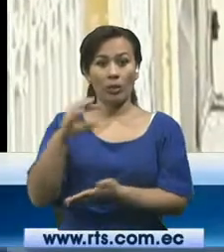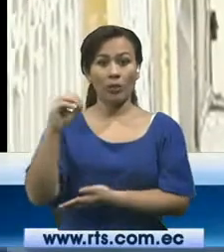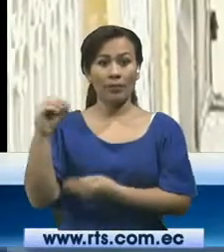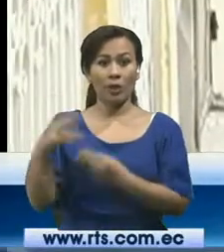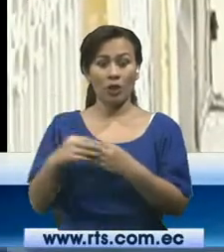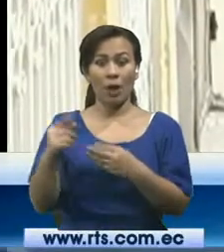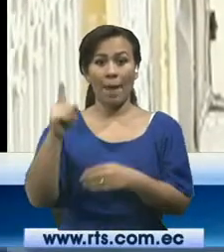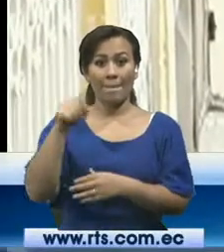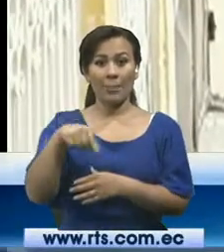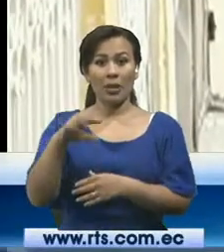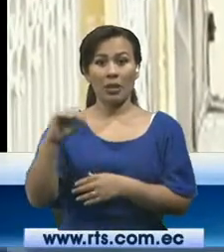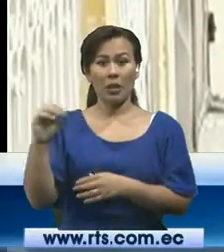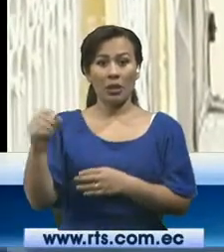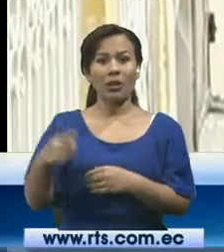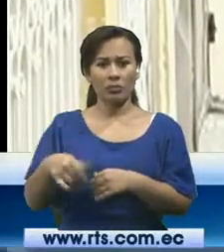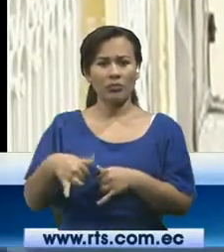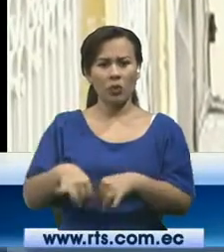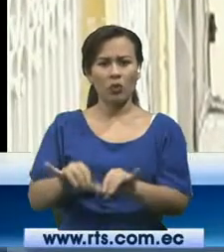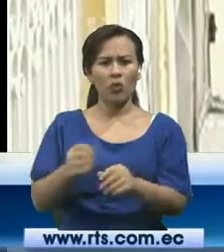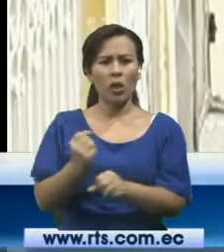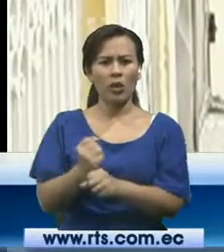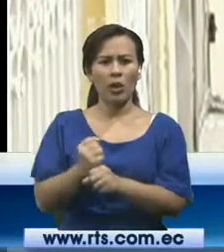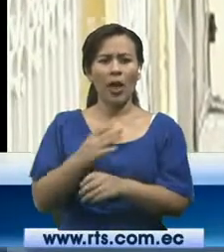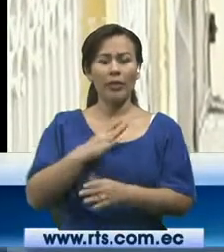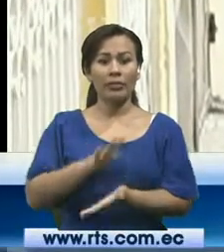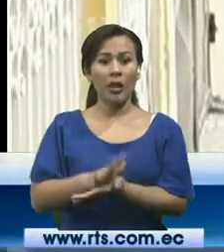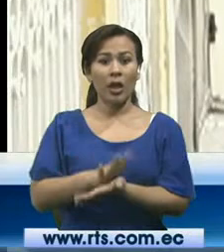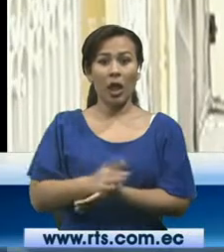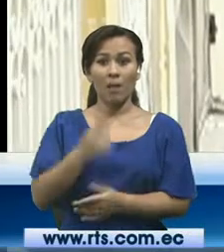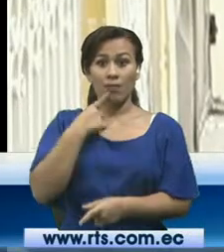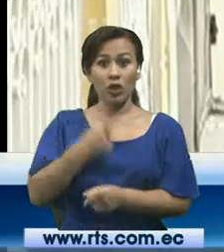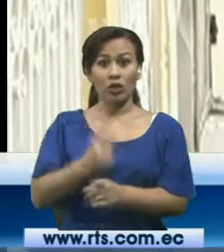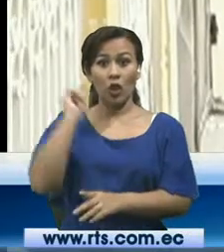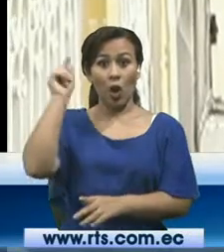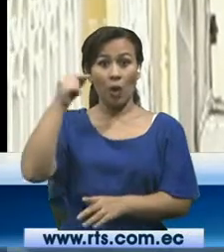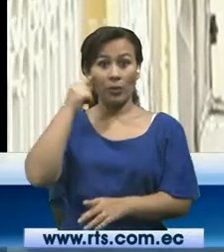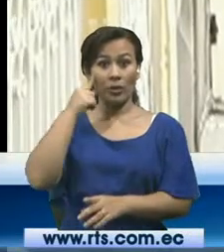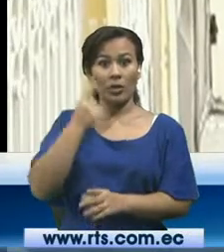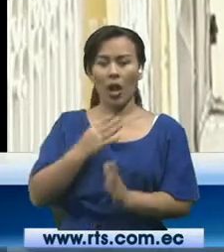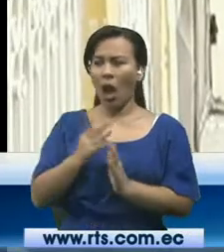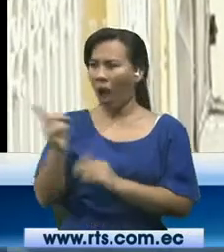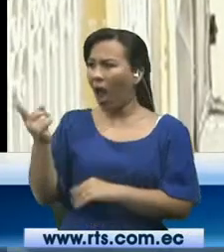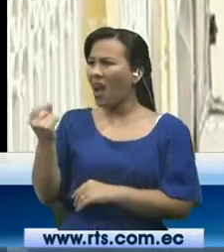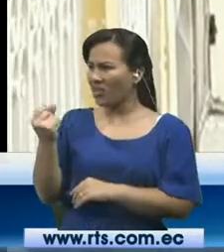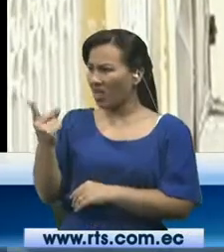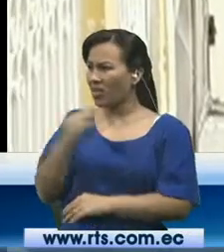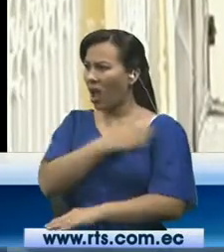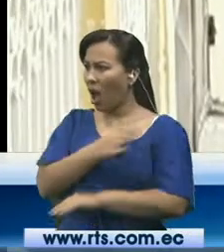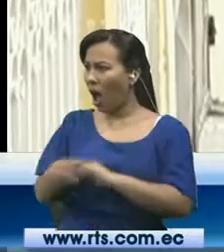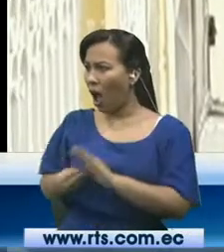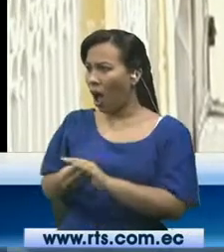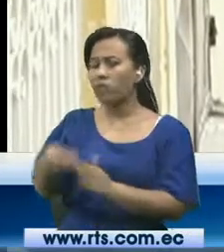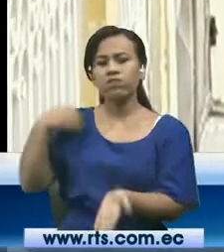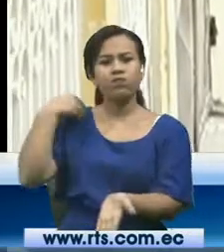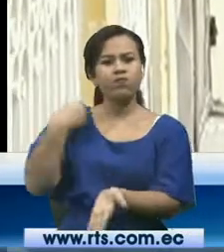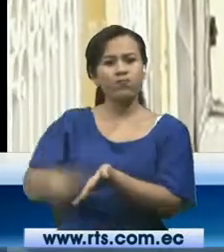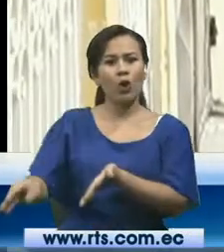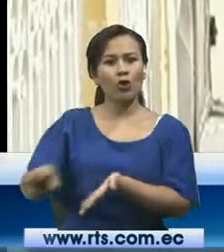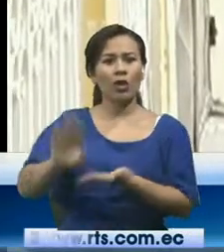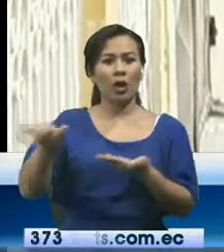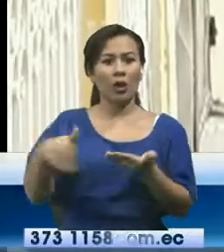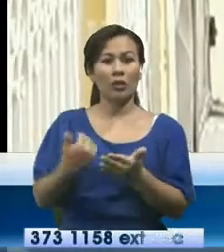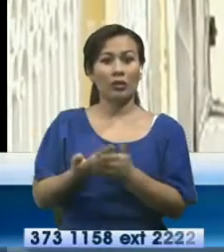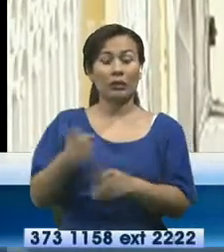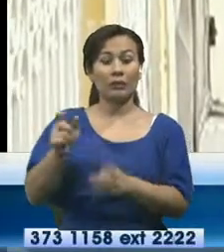para que pueda volver a trabajar tranquilo. Por ello, y ante la petición del gobernador, tanto el intendente como los 35 comisarios de toda la